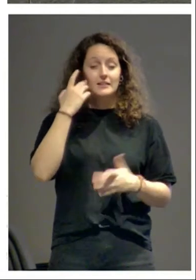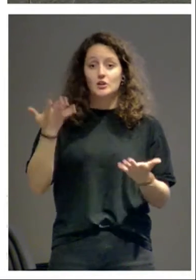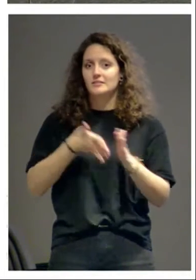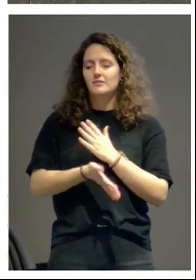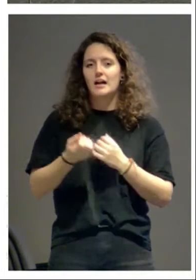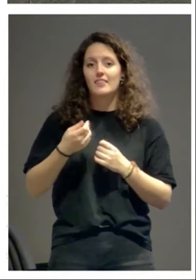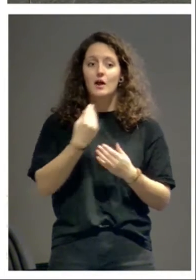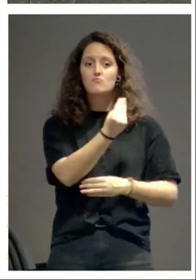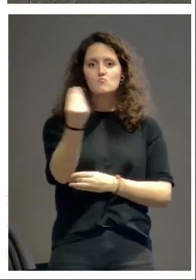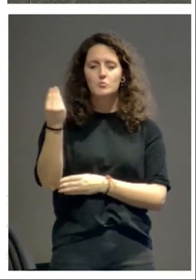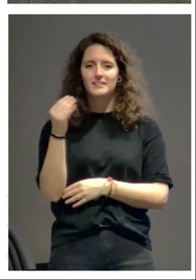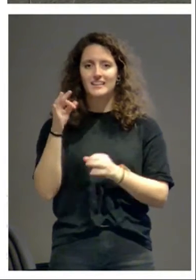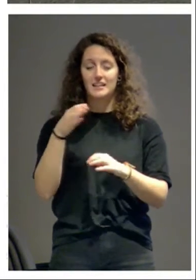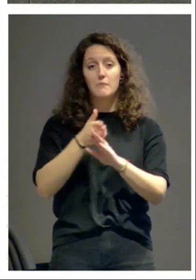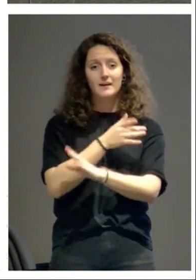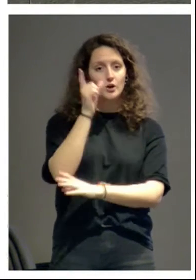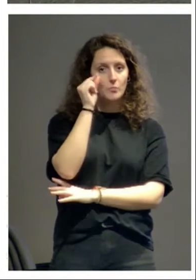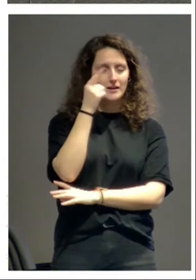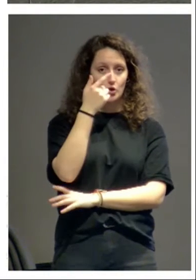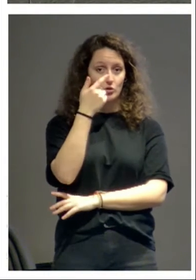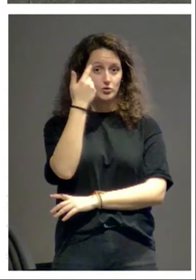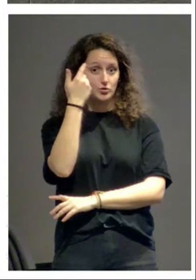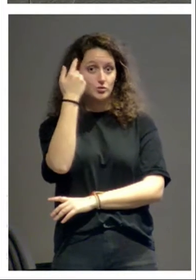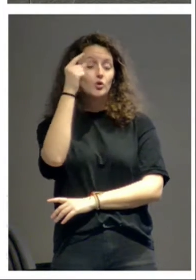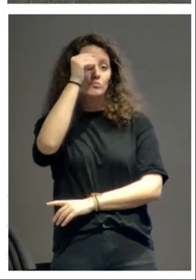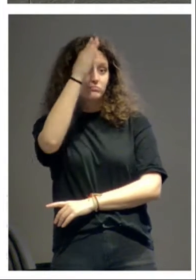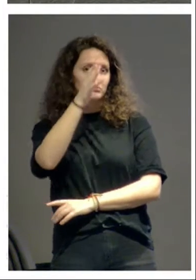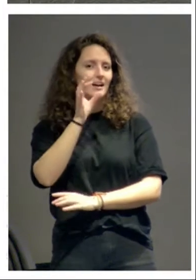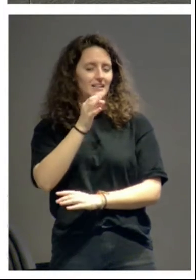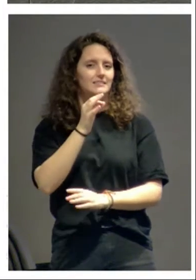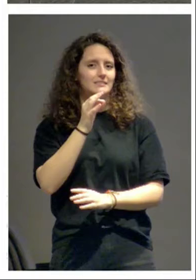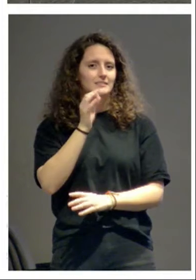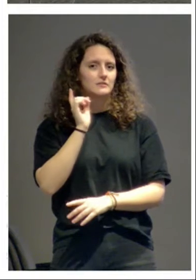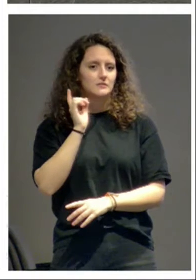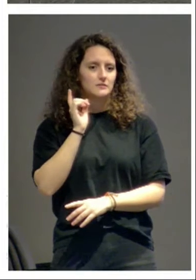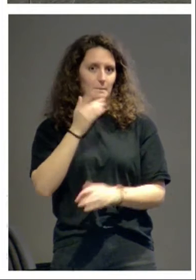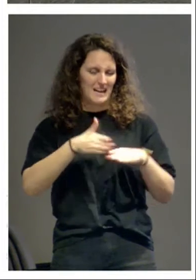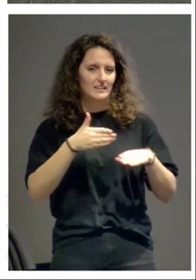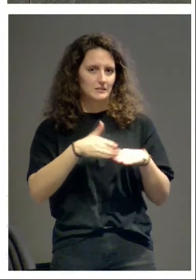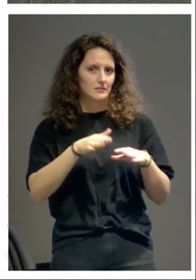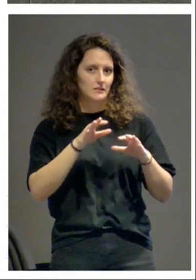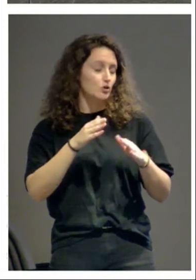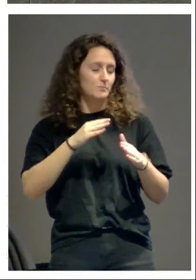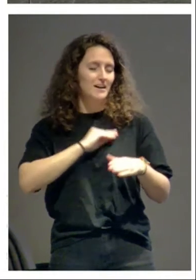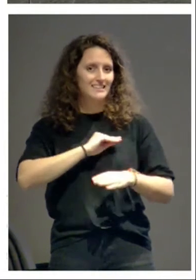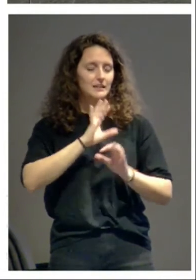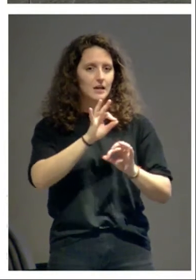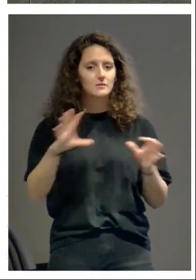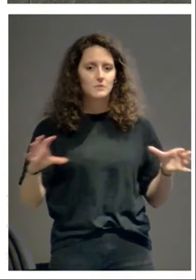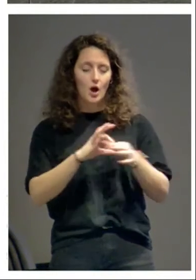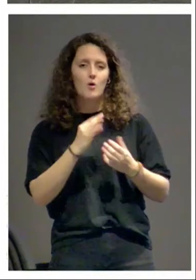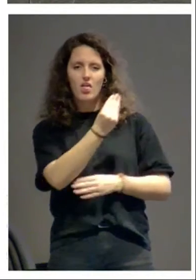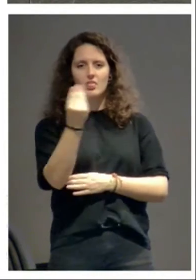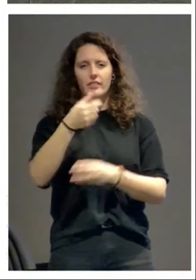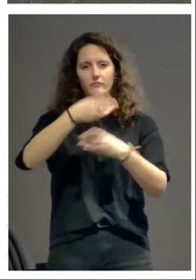monumentalización del prerrománico, en buena parte, corresponde a edificios muy señalados en su